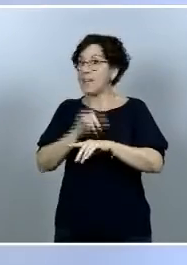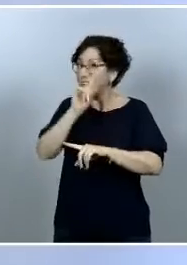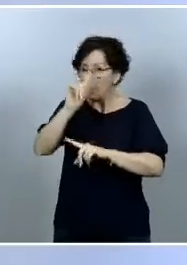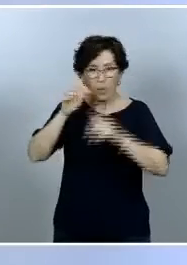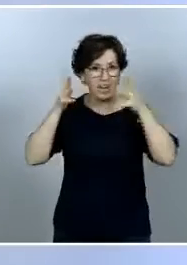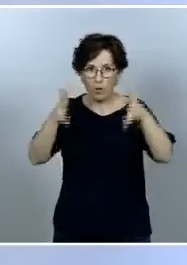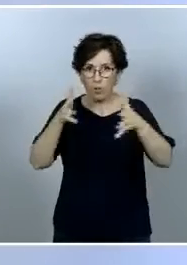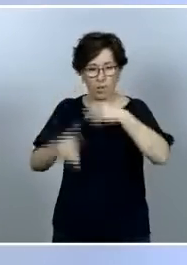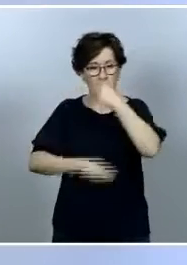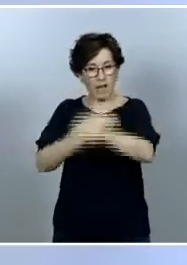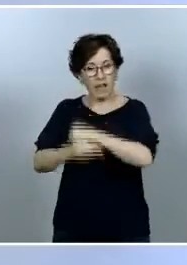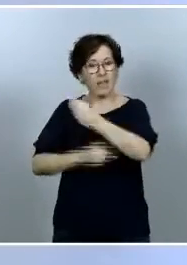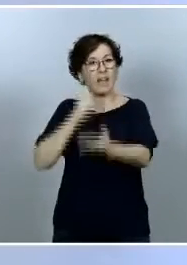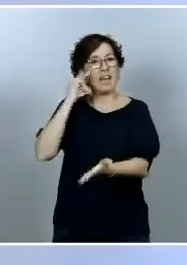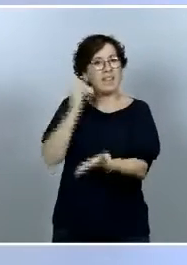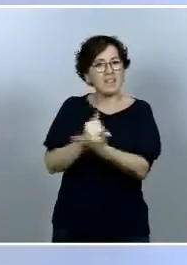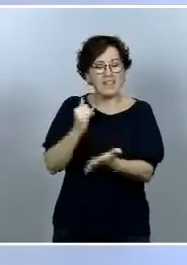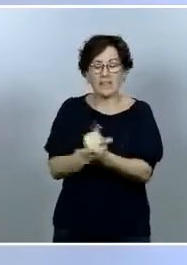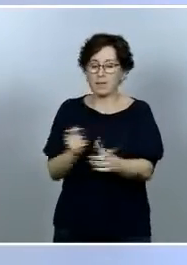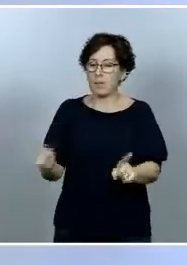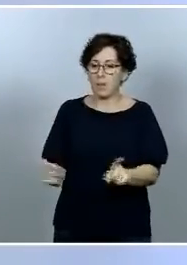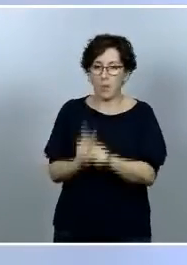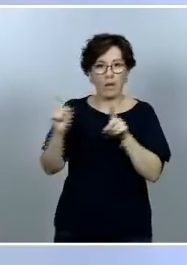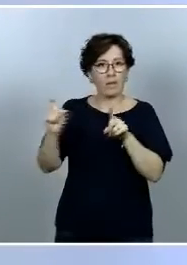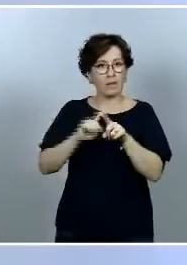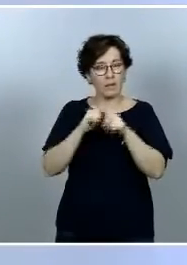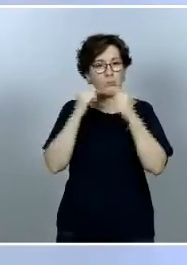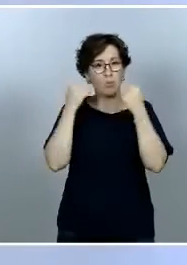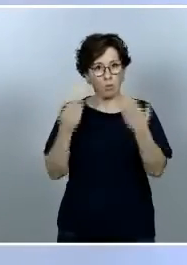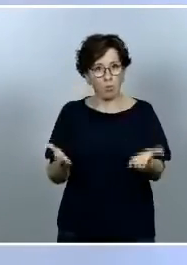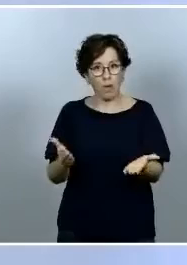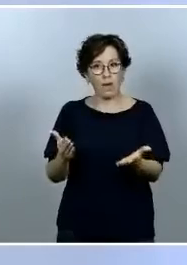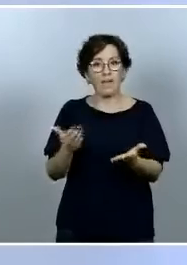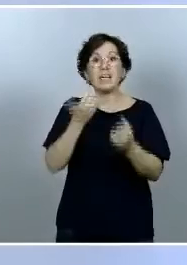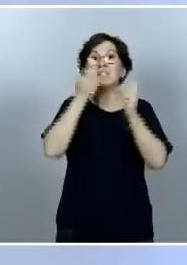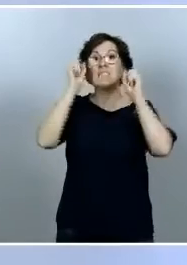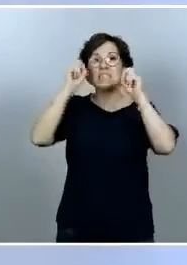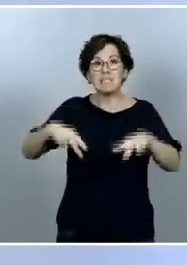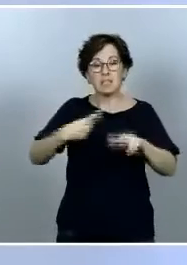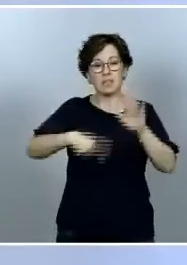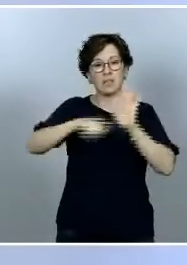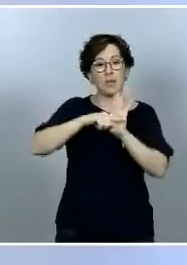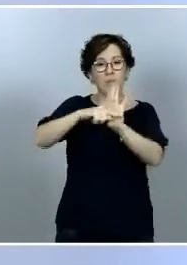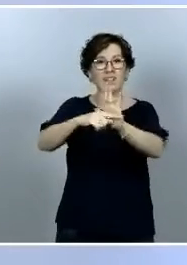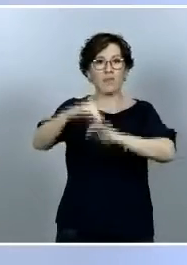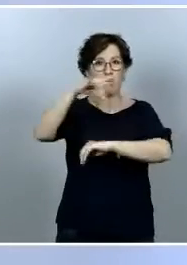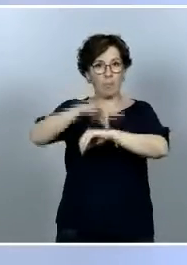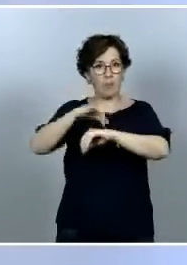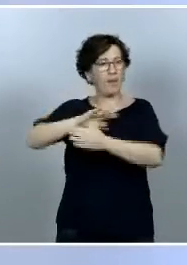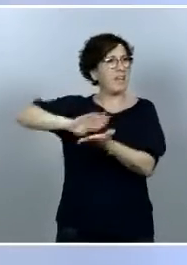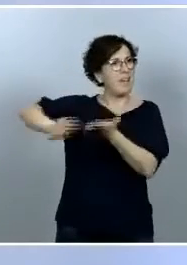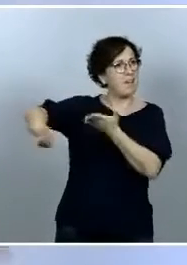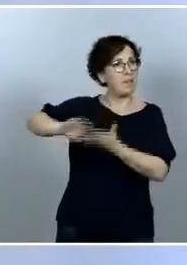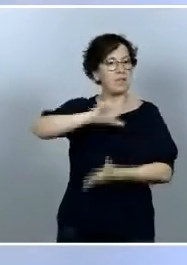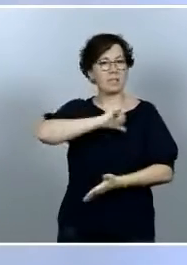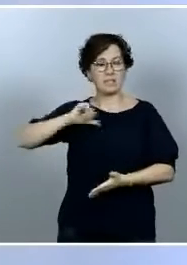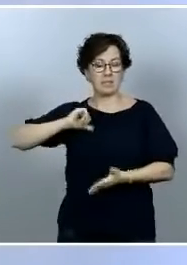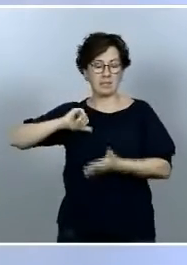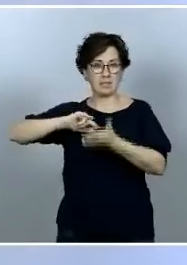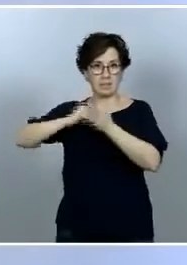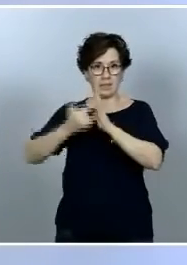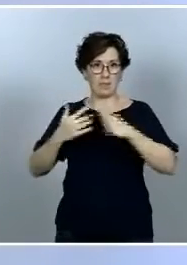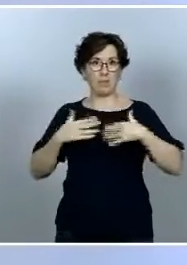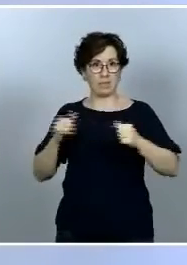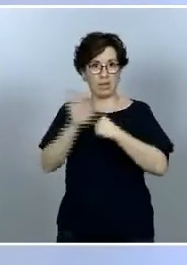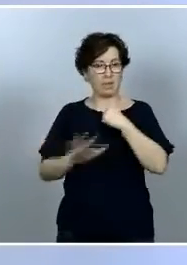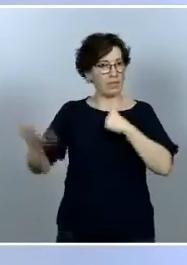margen del tipo que sean al margen de cualquier prescripción médica y al margen del sistema sanitario afortunadamente nuestro país tiene una sanidad pública que